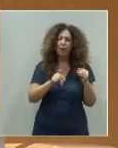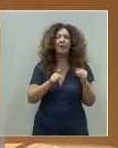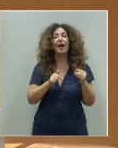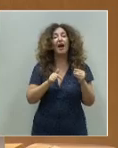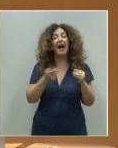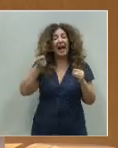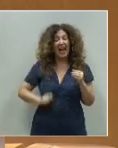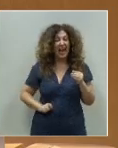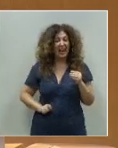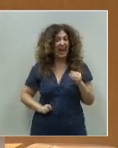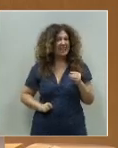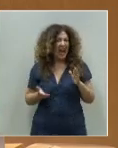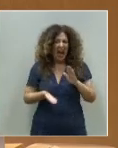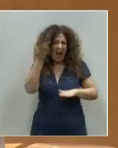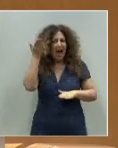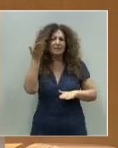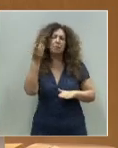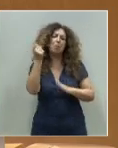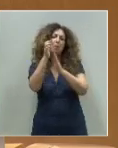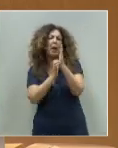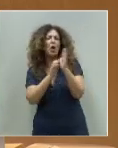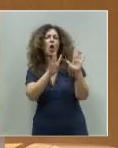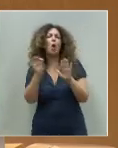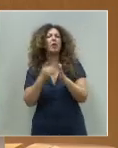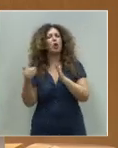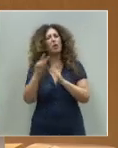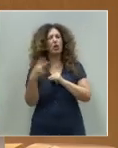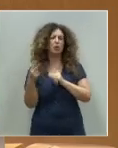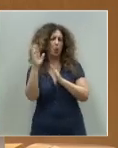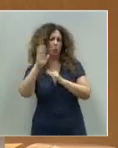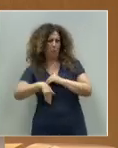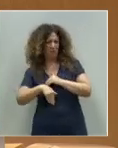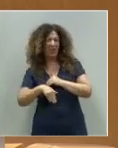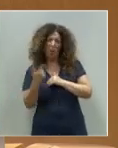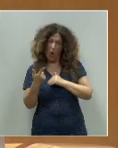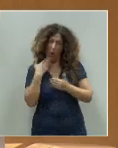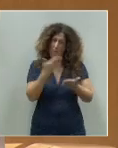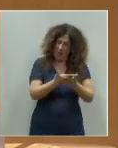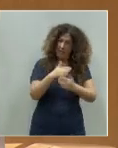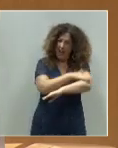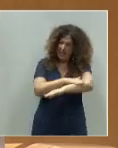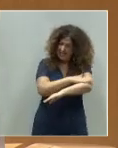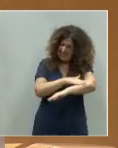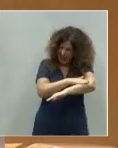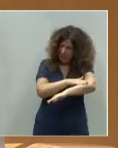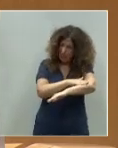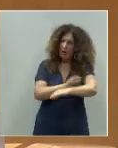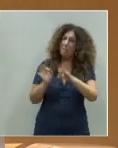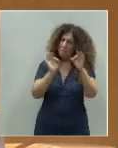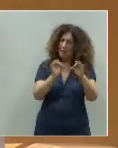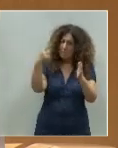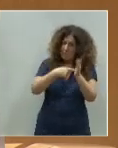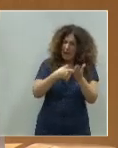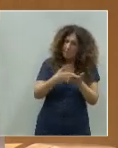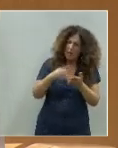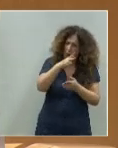altas o superaltas el pagar 900 millones de euros, y al mismo tiempo se pide al Estado la misma semana que aporte mil millones